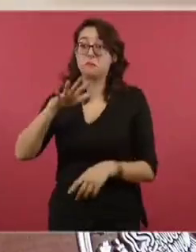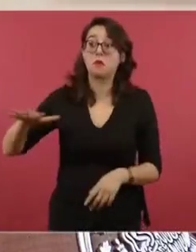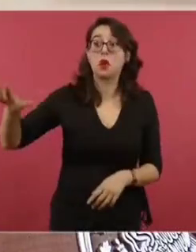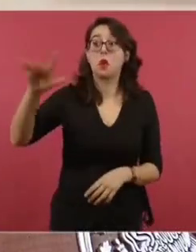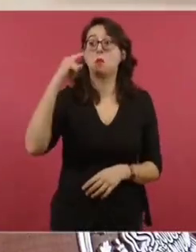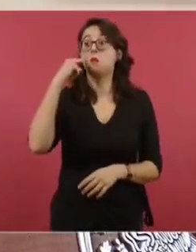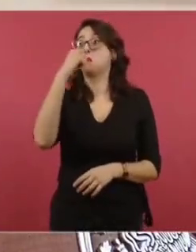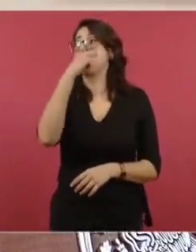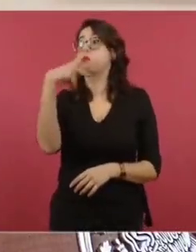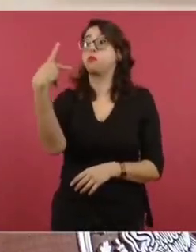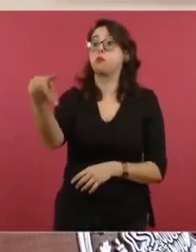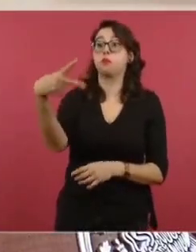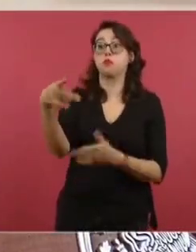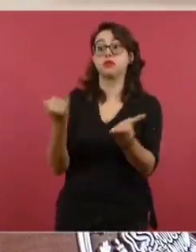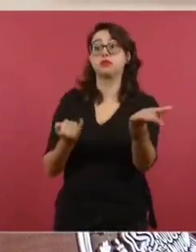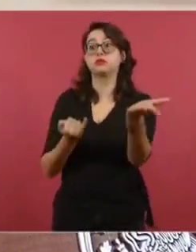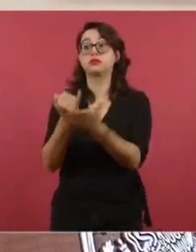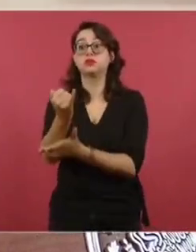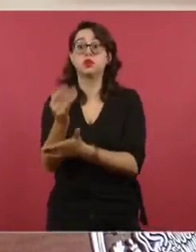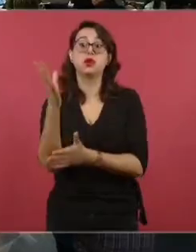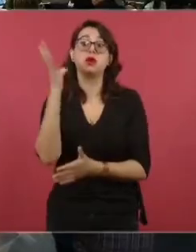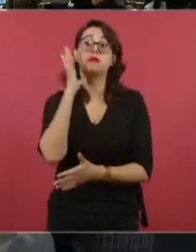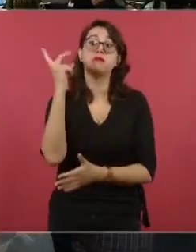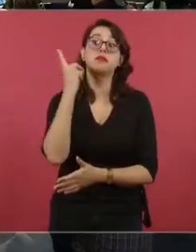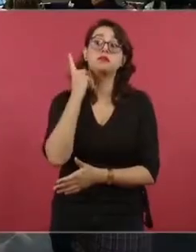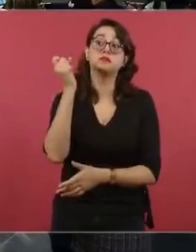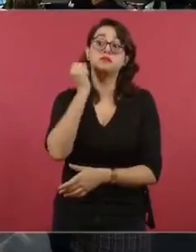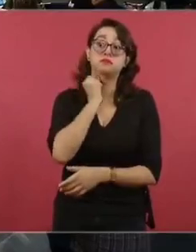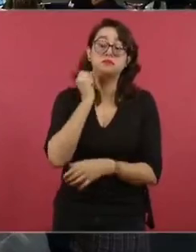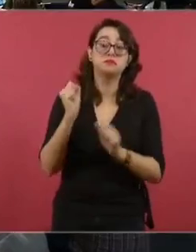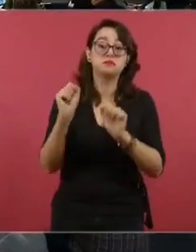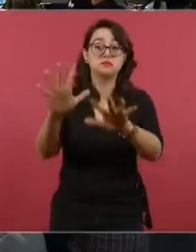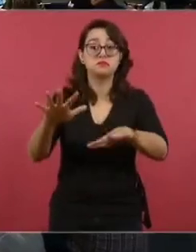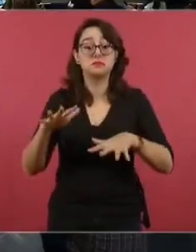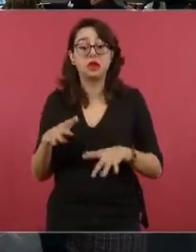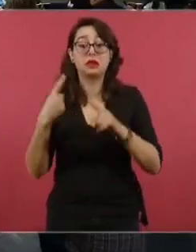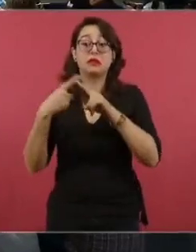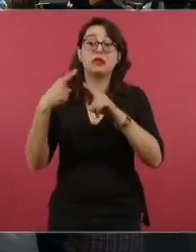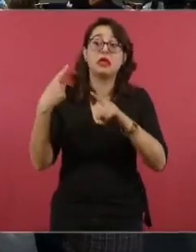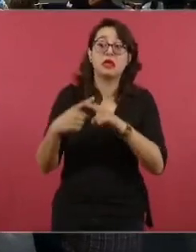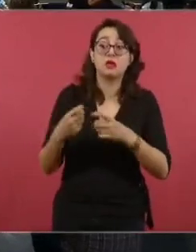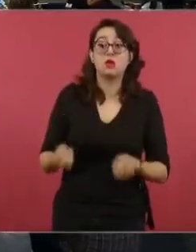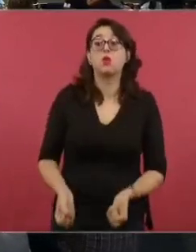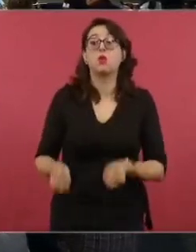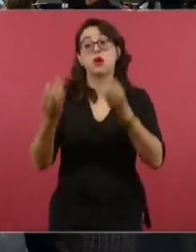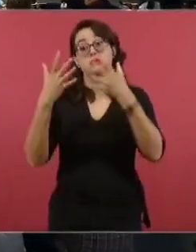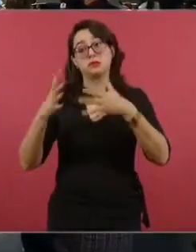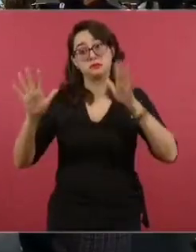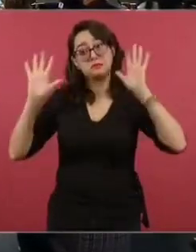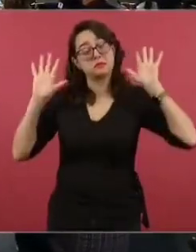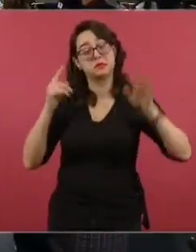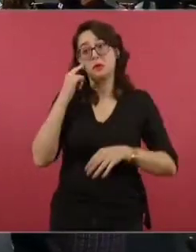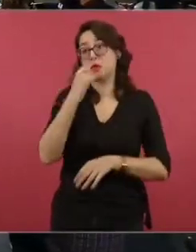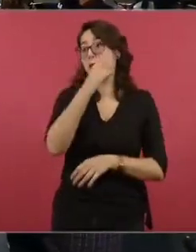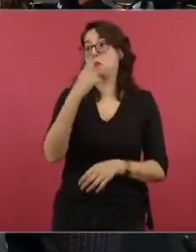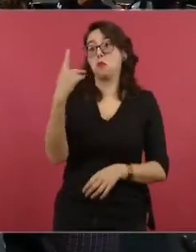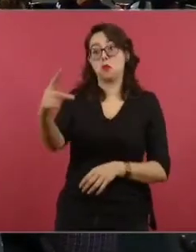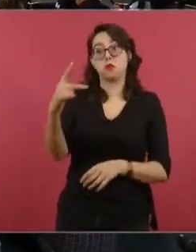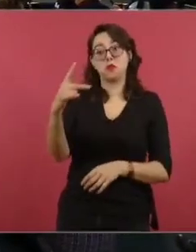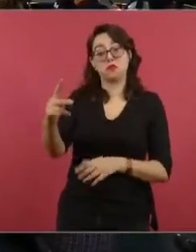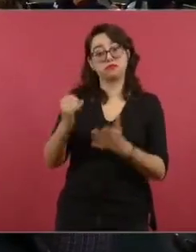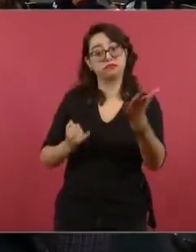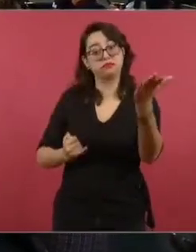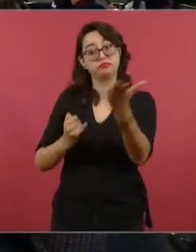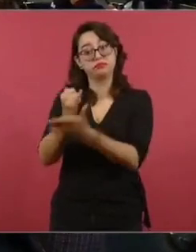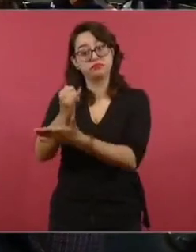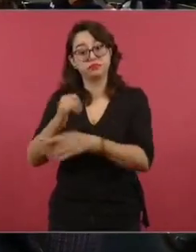Y no es nada más votar por los candidatos o votar por los partidos,